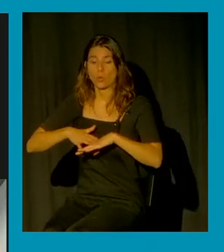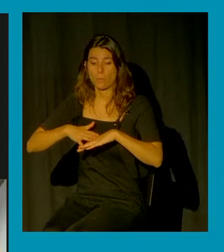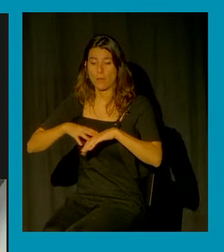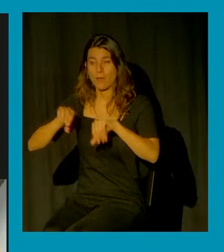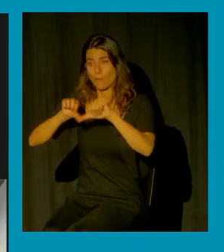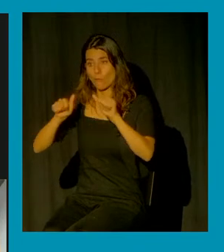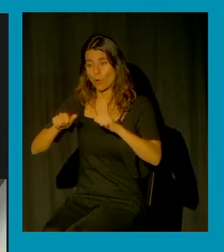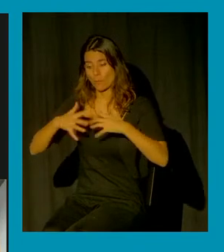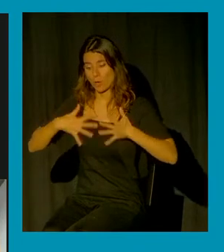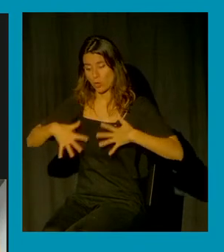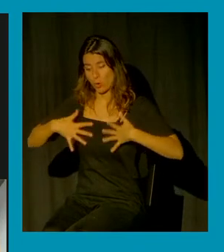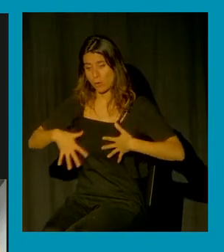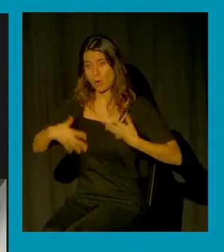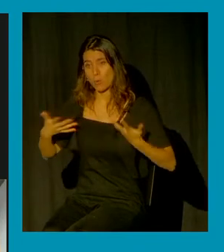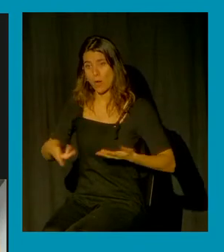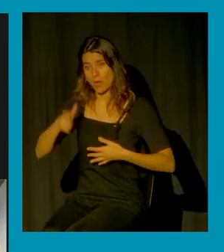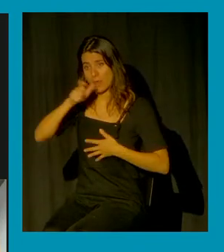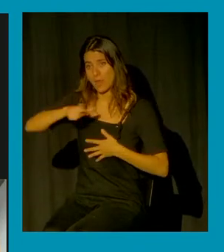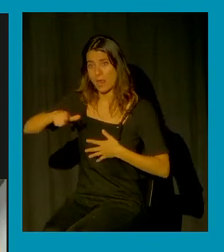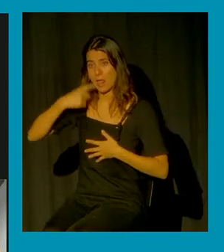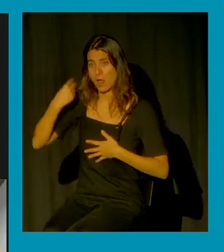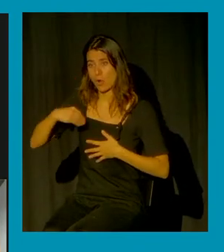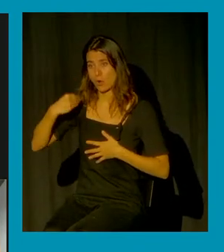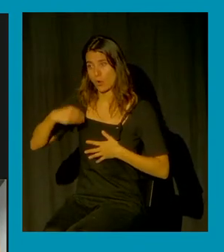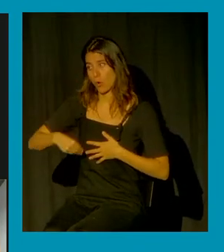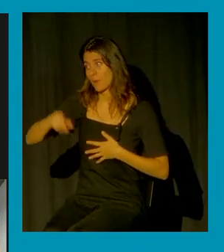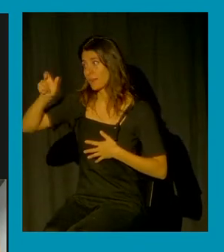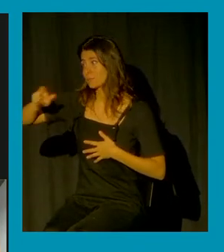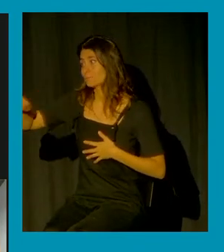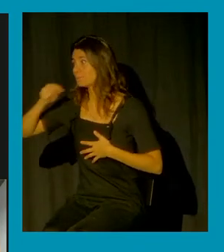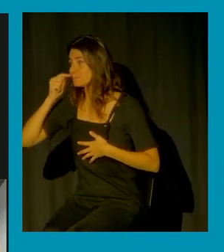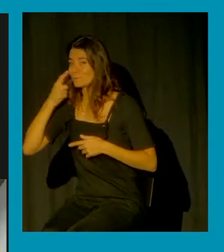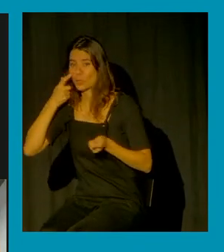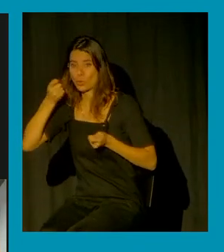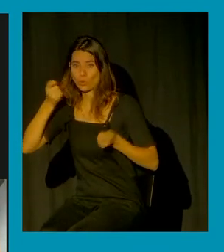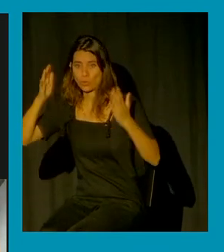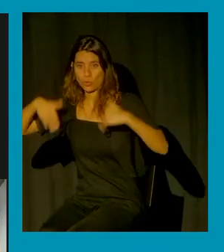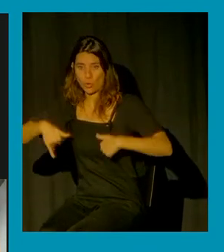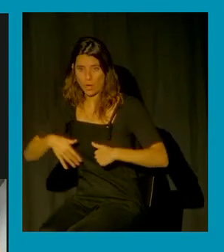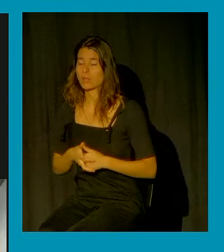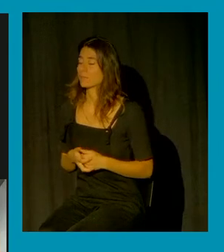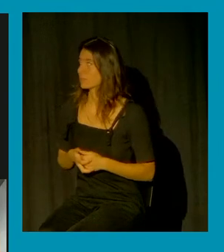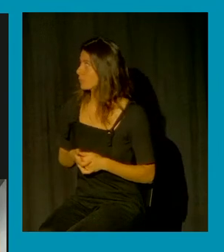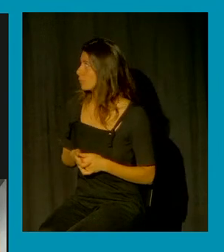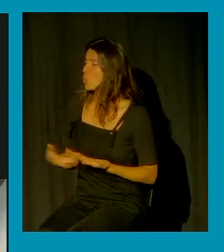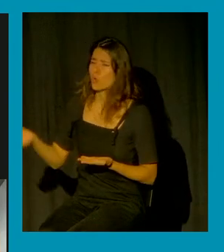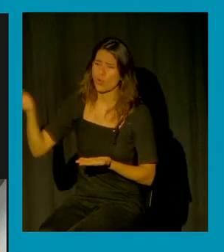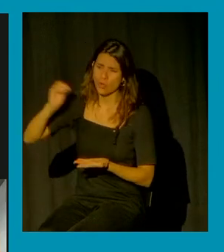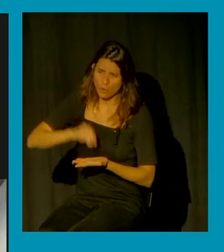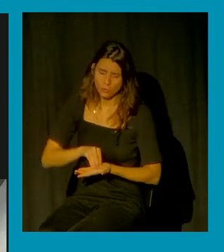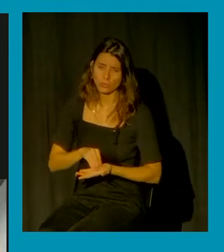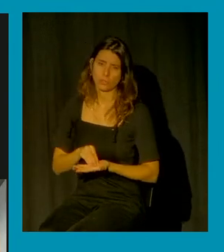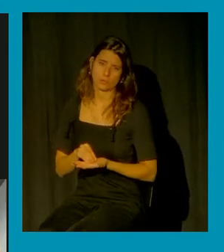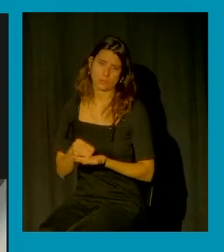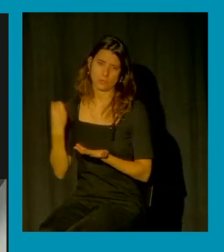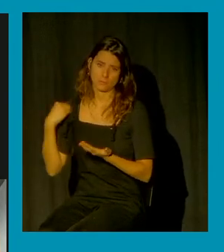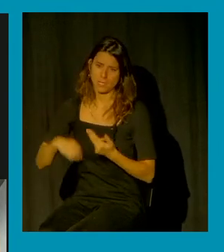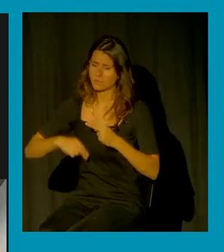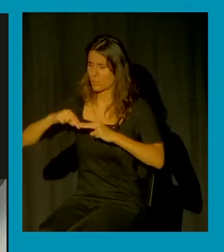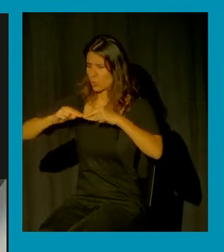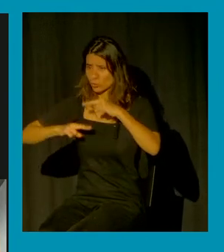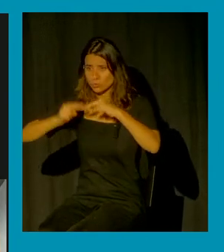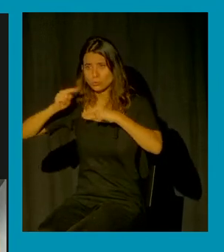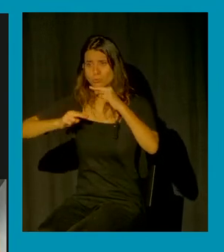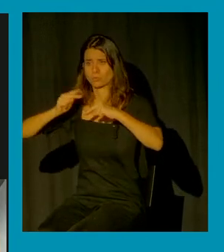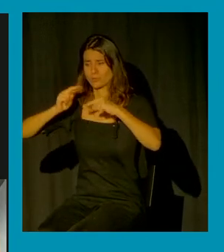al varón tenemos estas mismas representaciones construyendo produciendo y sujetando una y